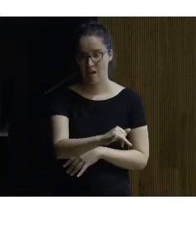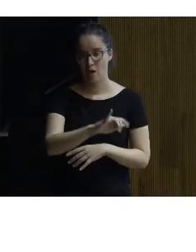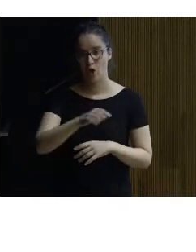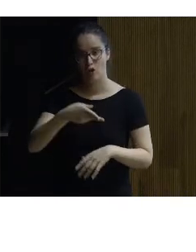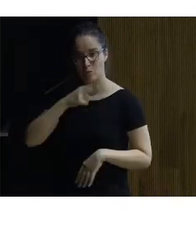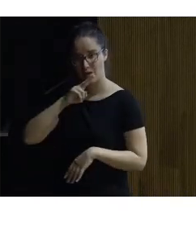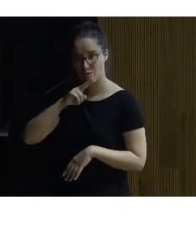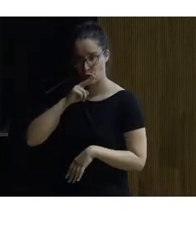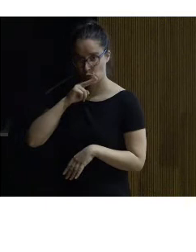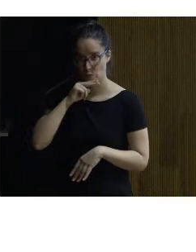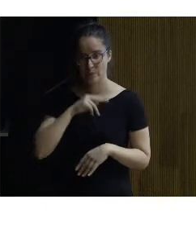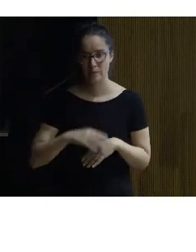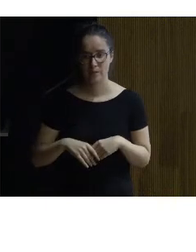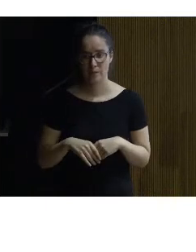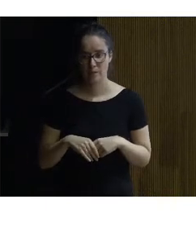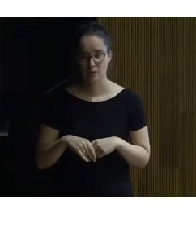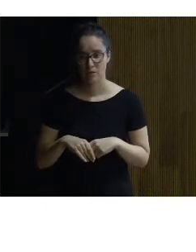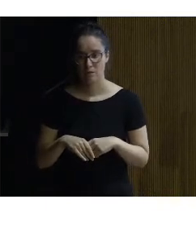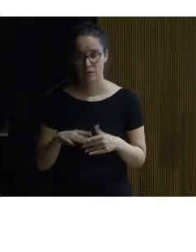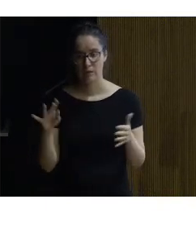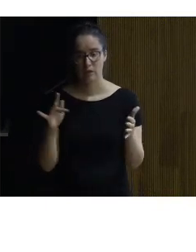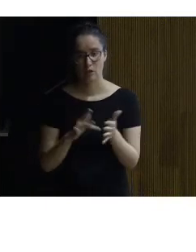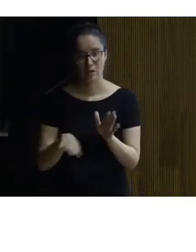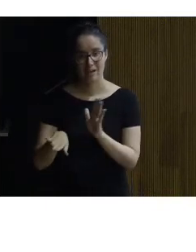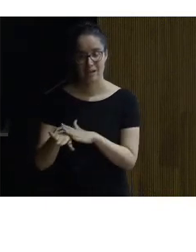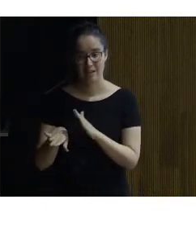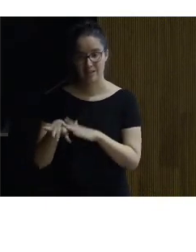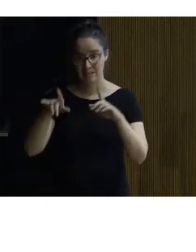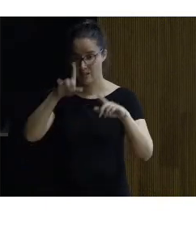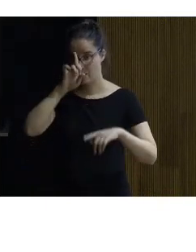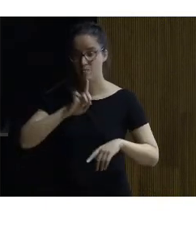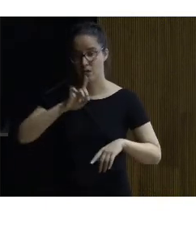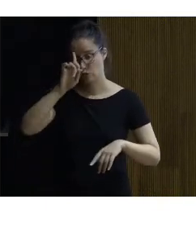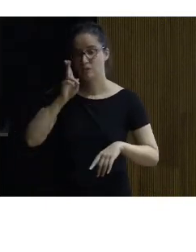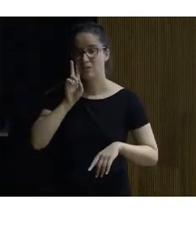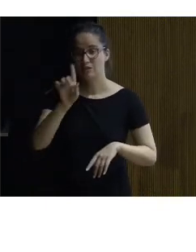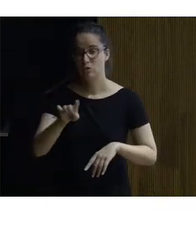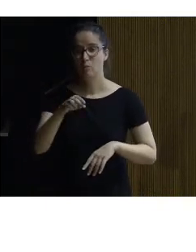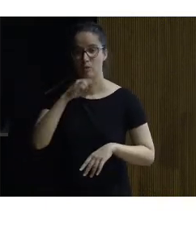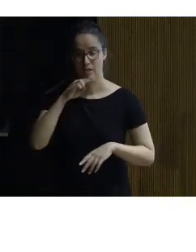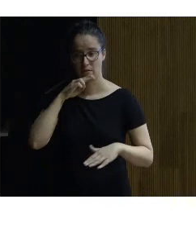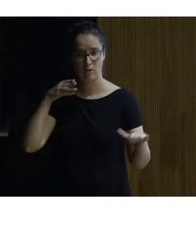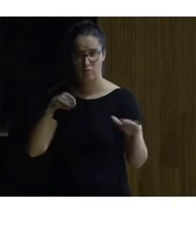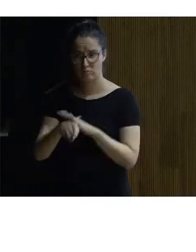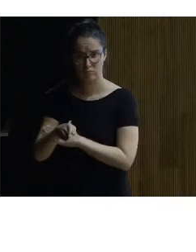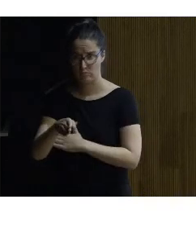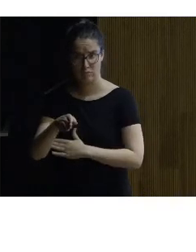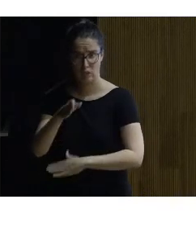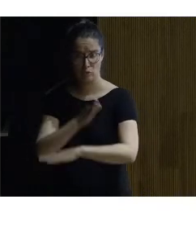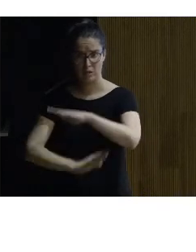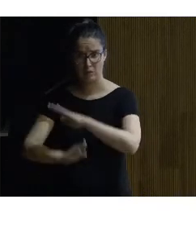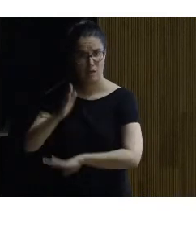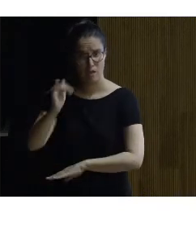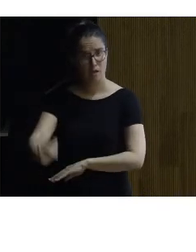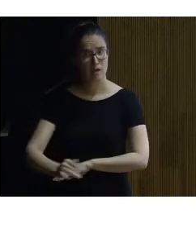aseos que están a la derecha en la imagen no se llegan a ver pero también son aseos naturalmente con minus válidos es decir que todos